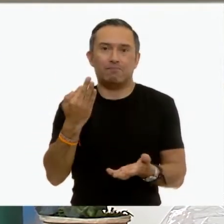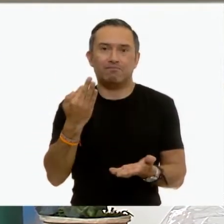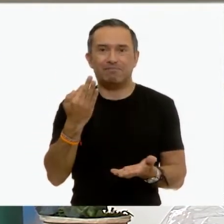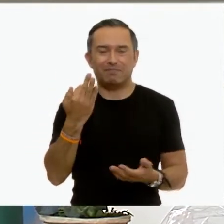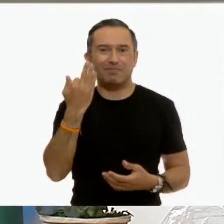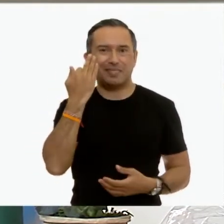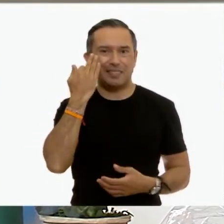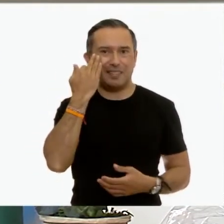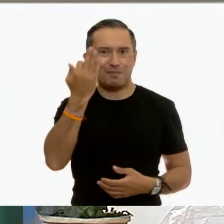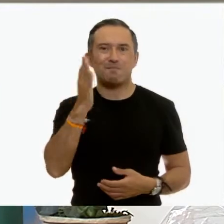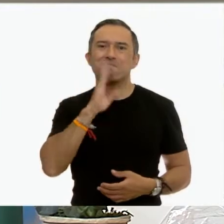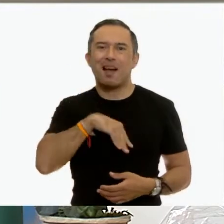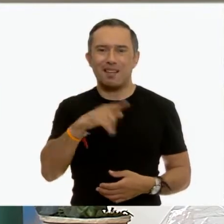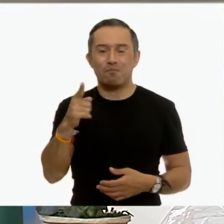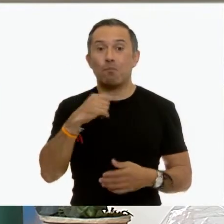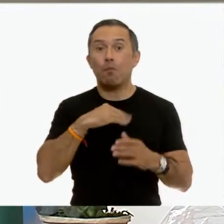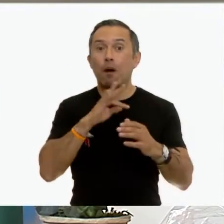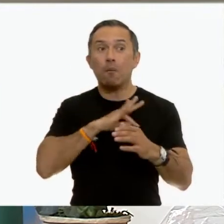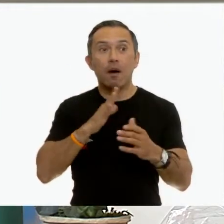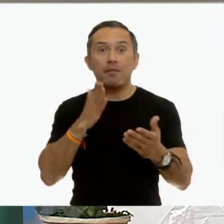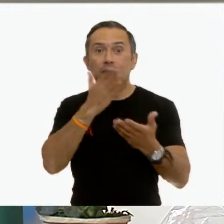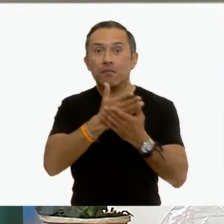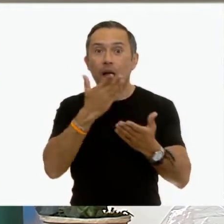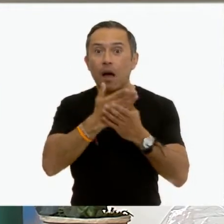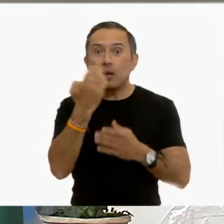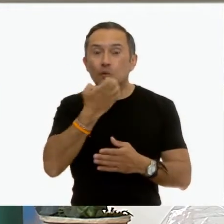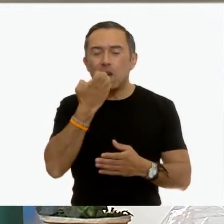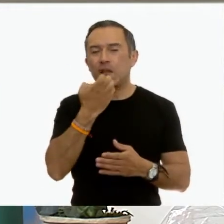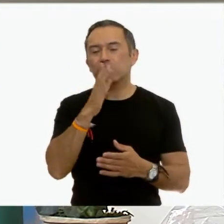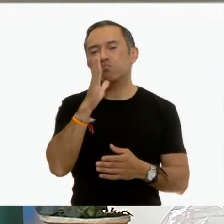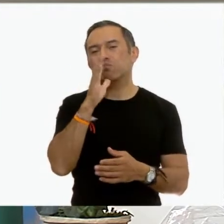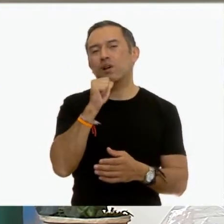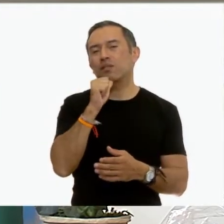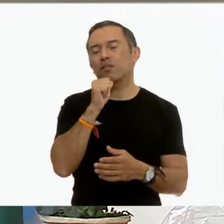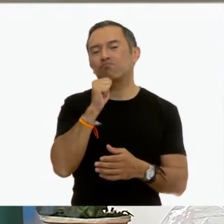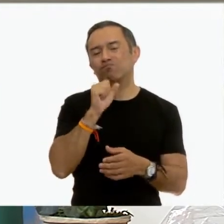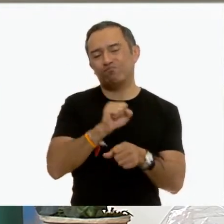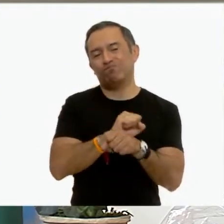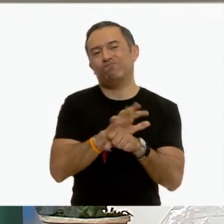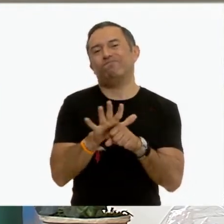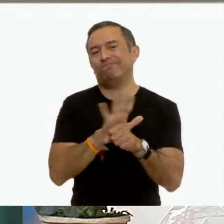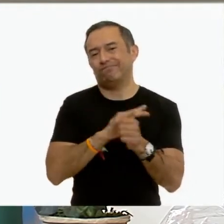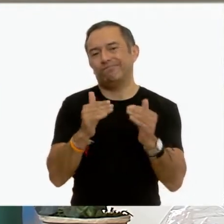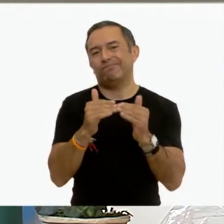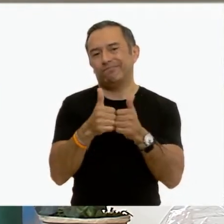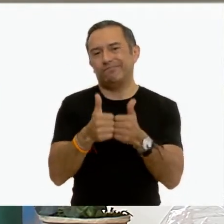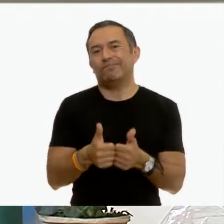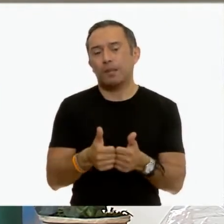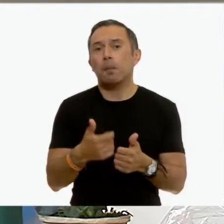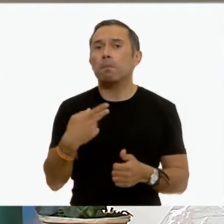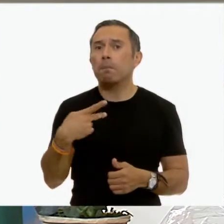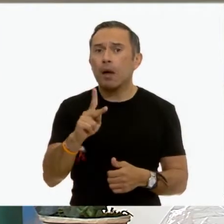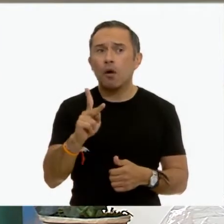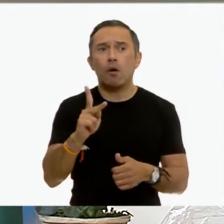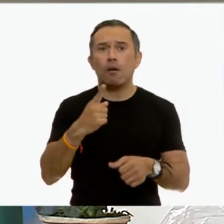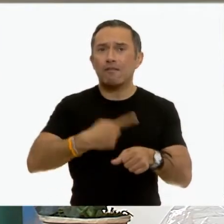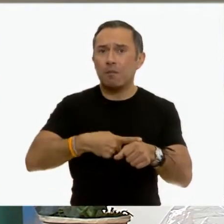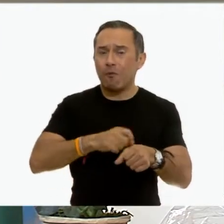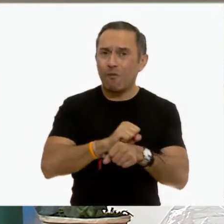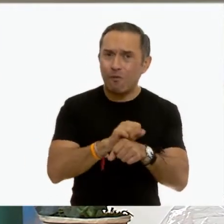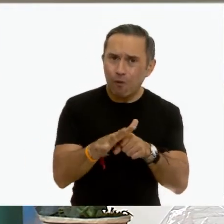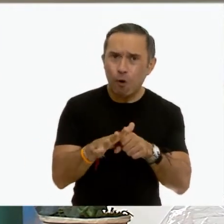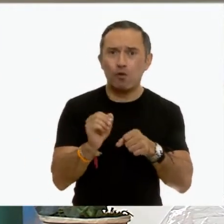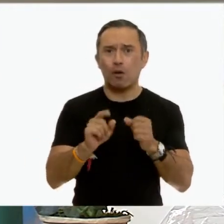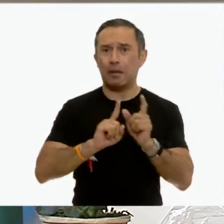nos permite volver a clases como convencionalmente lo habíamos hecho. Sin embargo, ni la pandemia ni la distancia